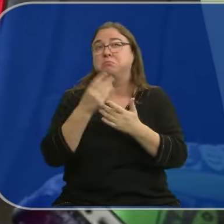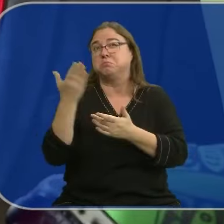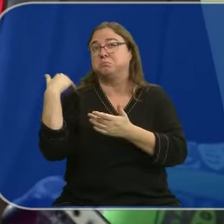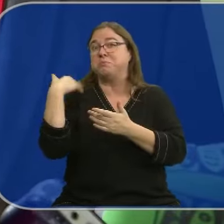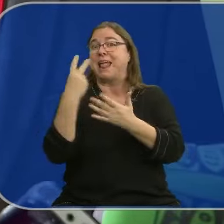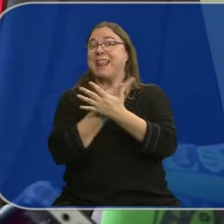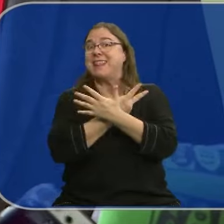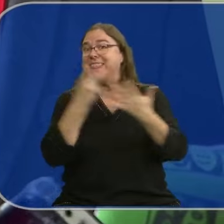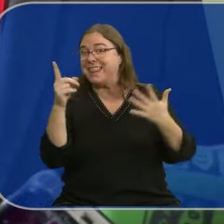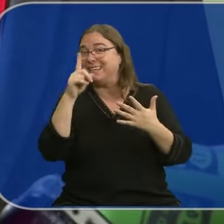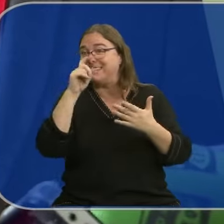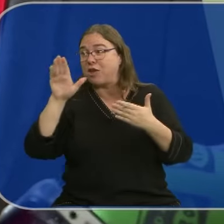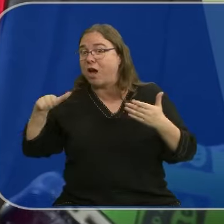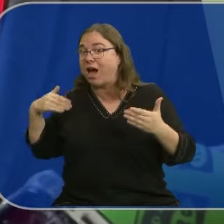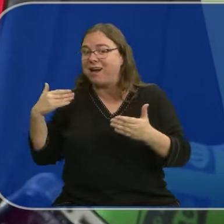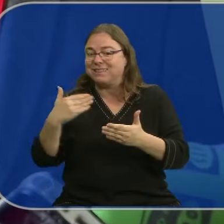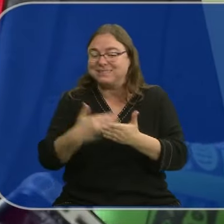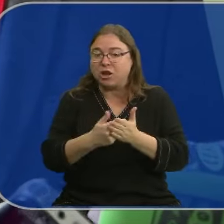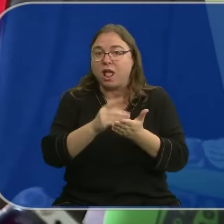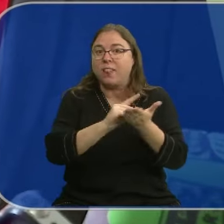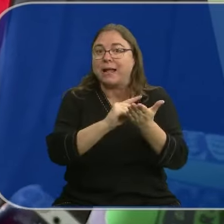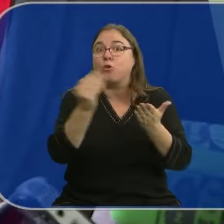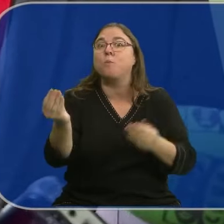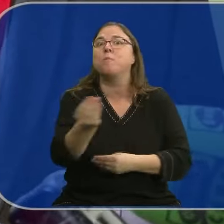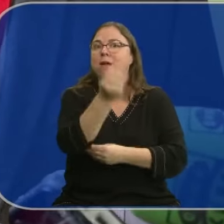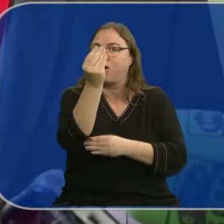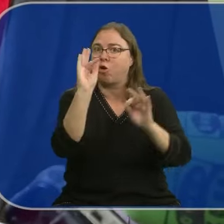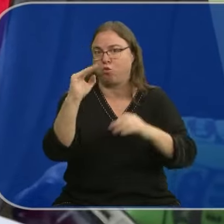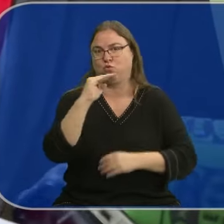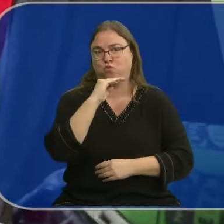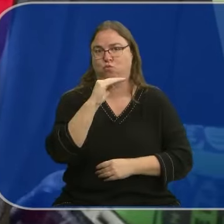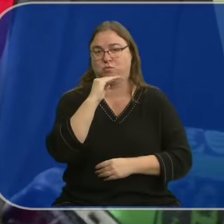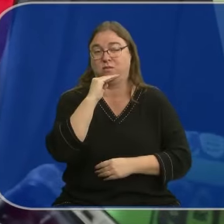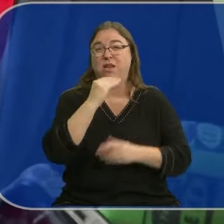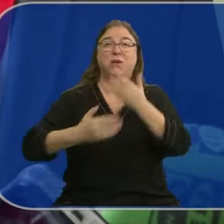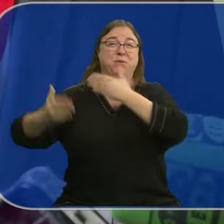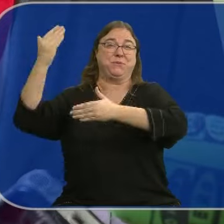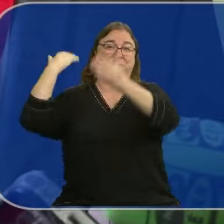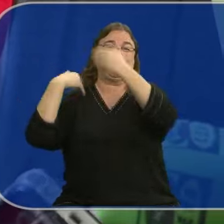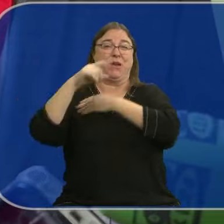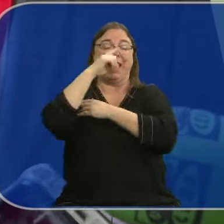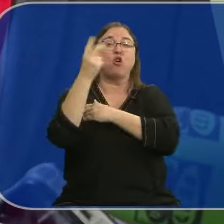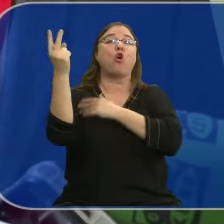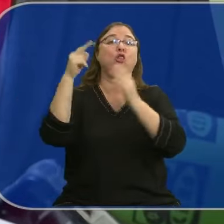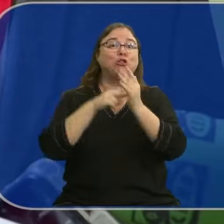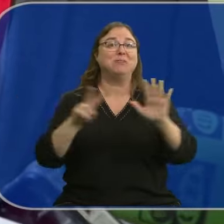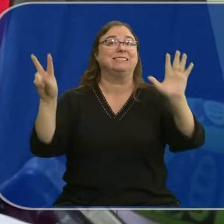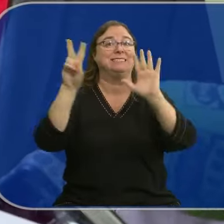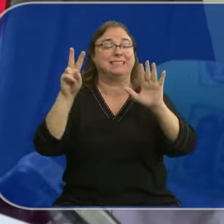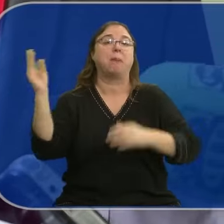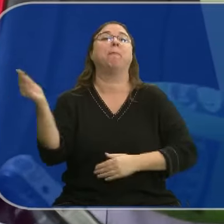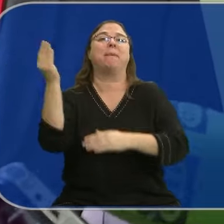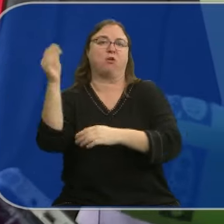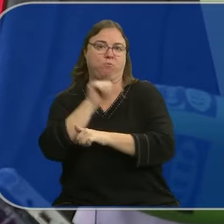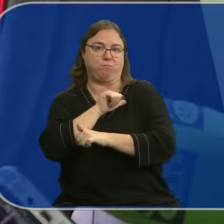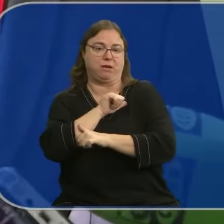17 años, es la cifra mejor de desempleo en el mes de octubre. Tendríamos que remontarnos al año 2007 para ver una cifra mejor en